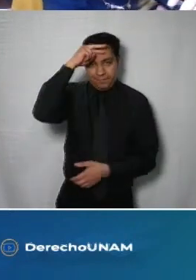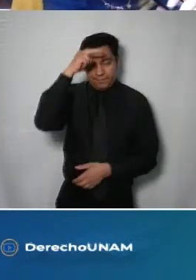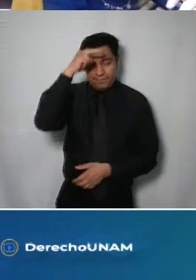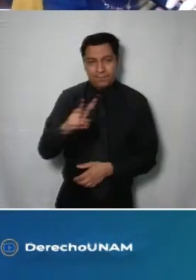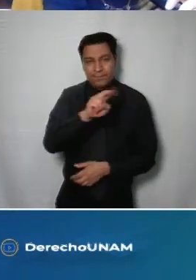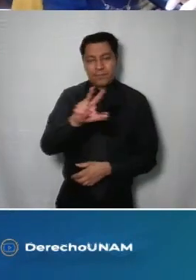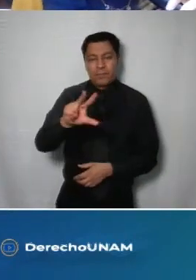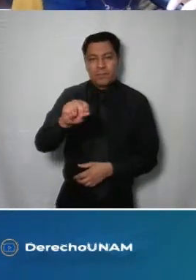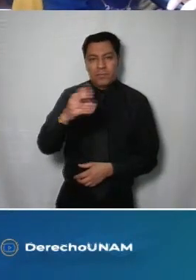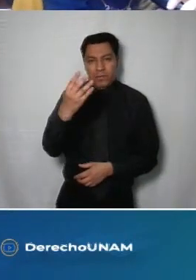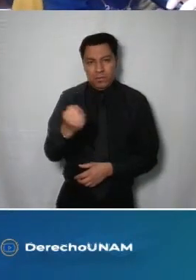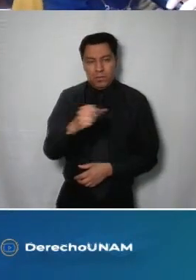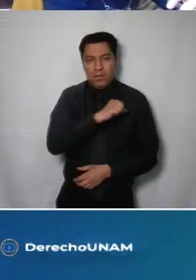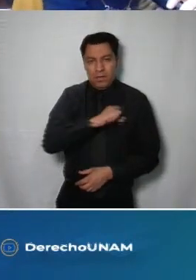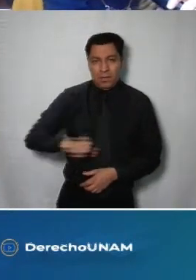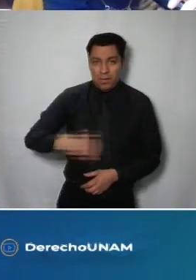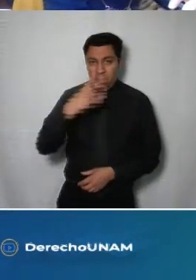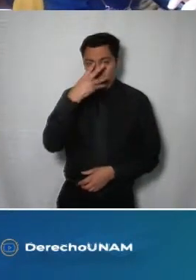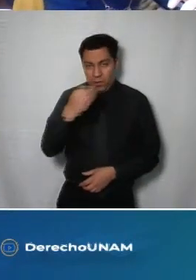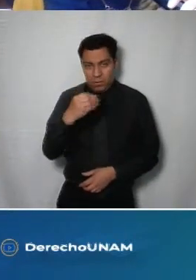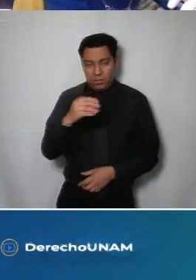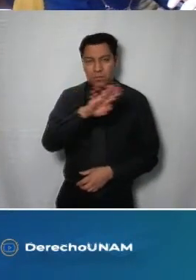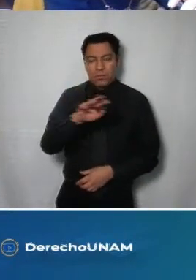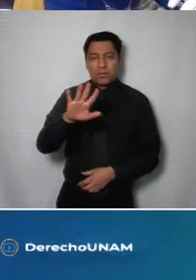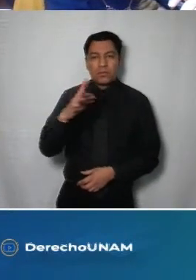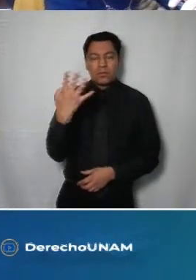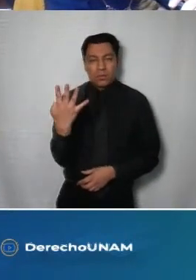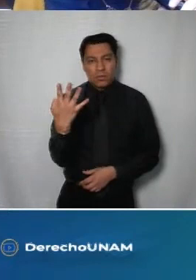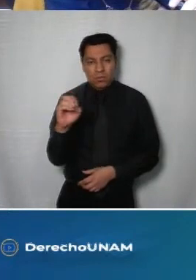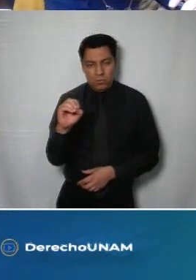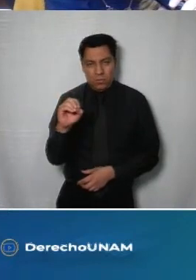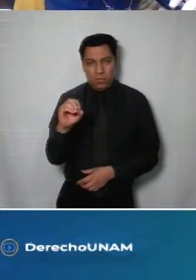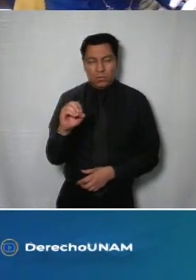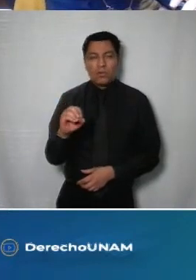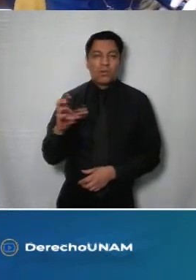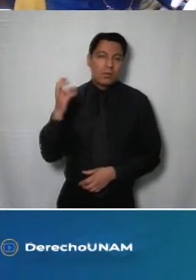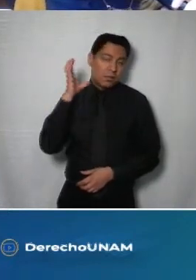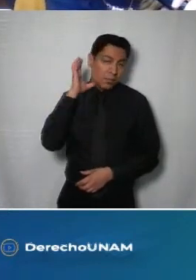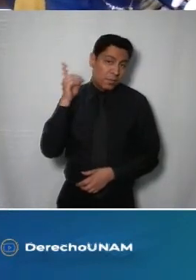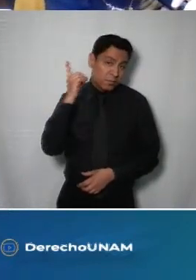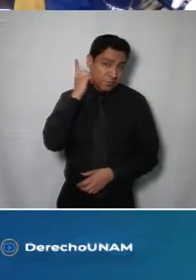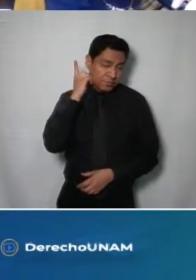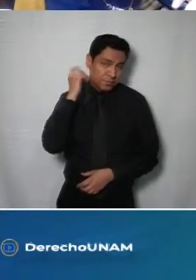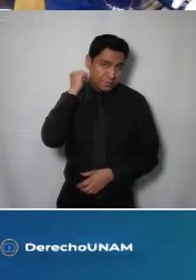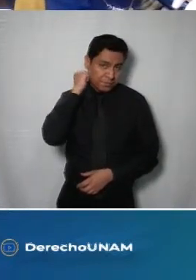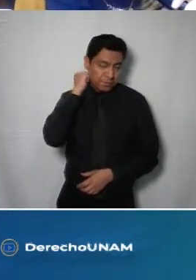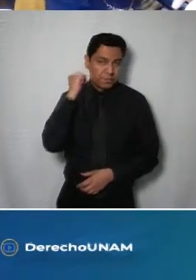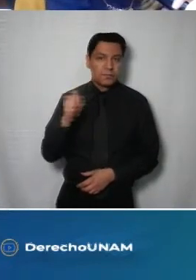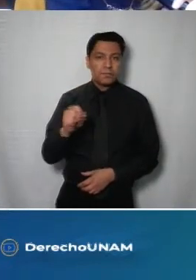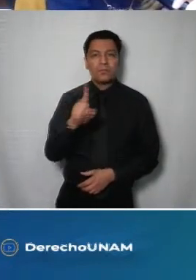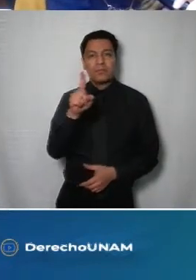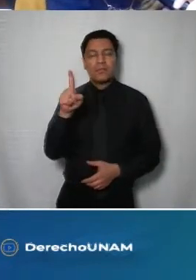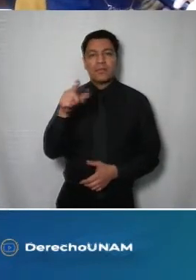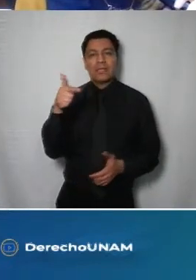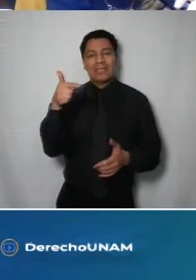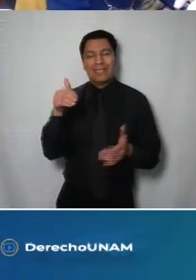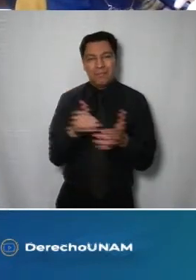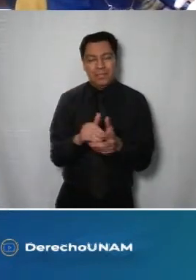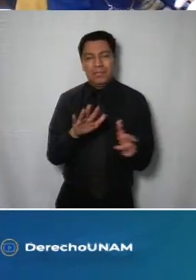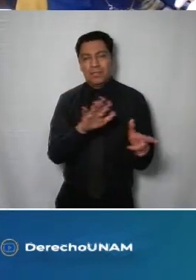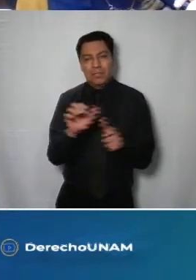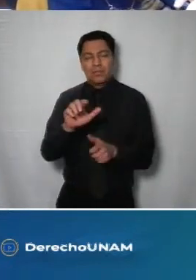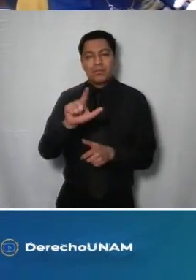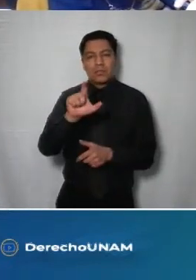México 289 de la Alcaldía Coyoacán 405 del Congreso de la Ciudad de México 7357 del